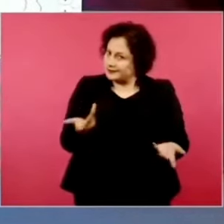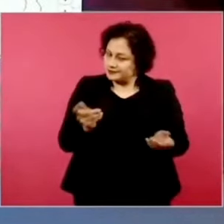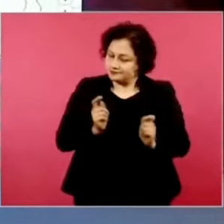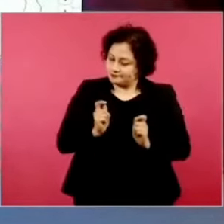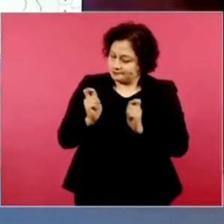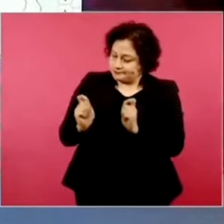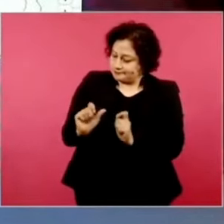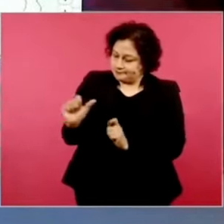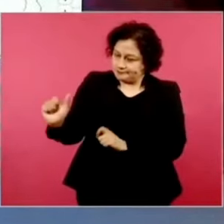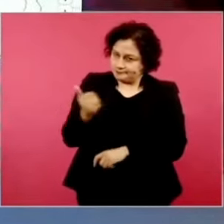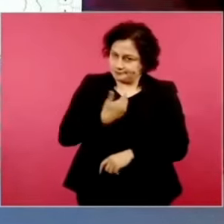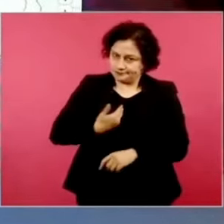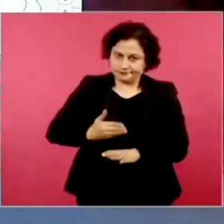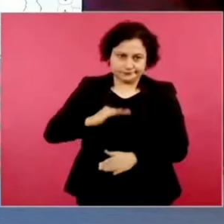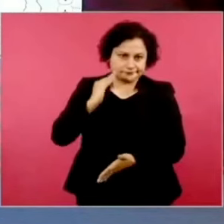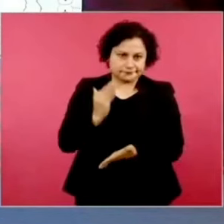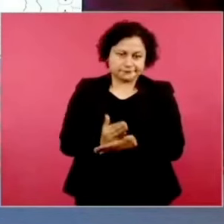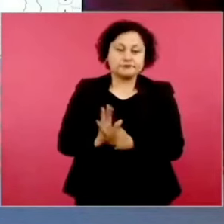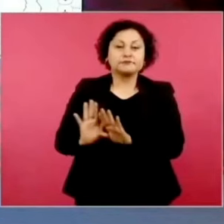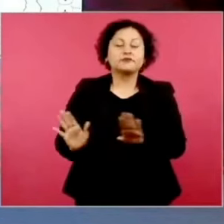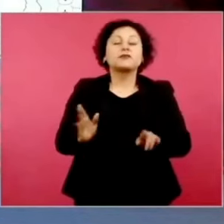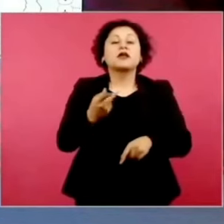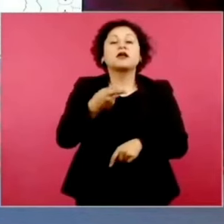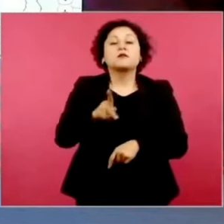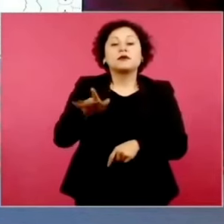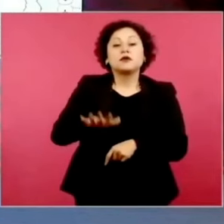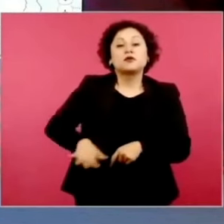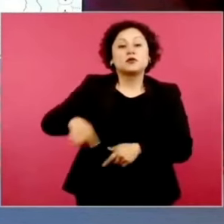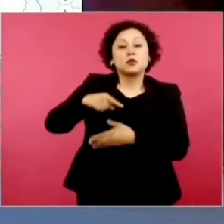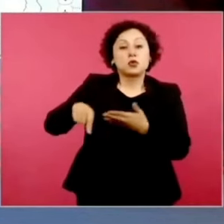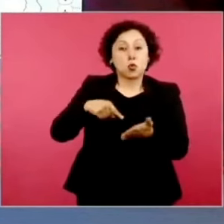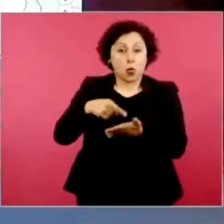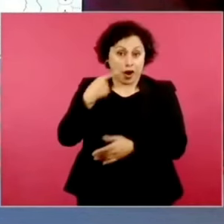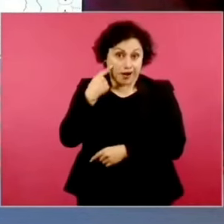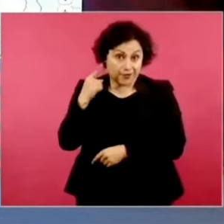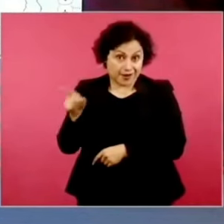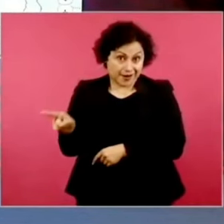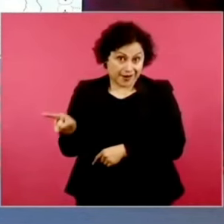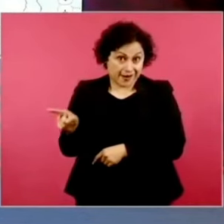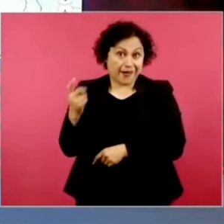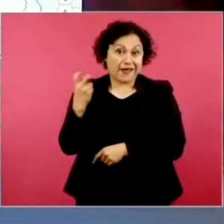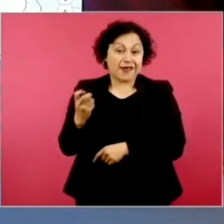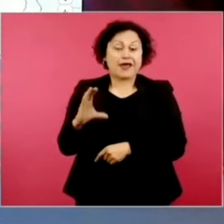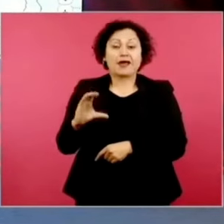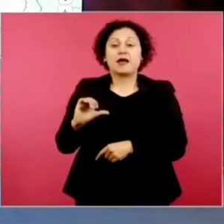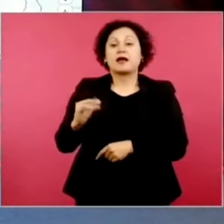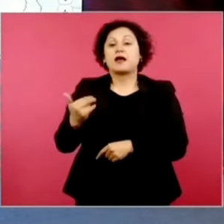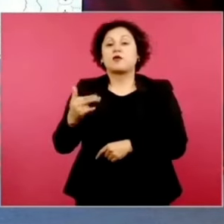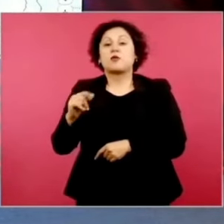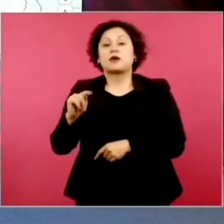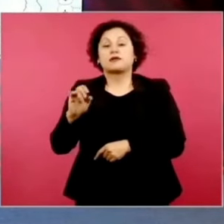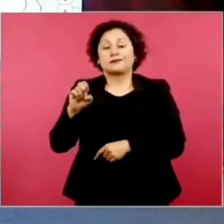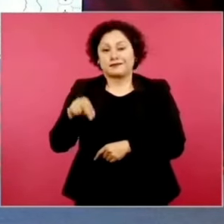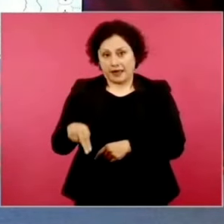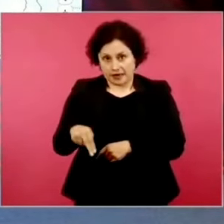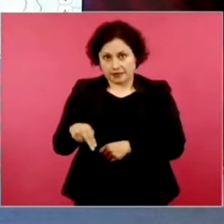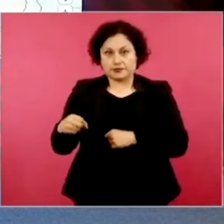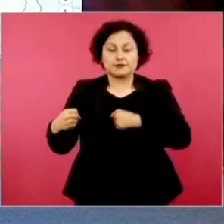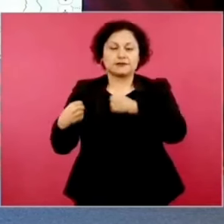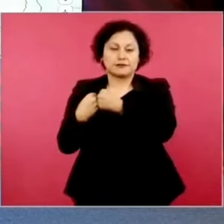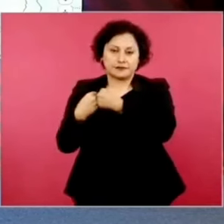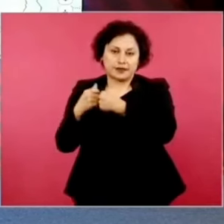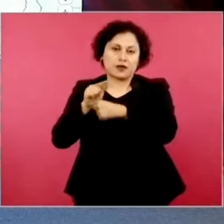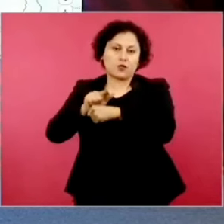Cacahuatán, que es el límite también, con Guatemala,